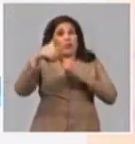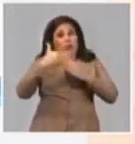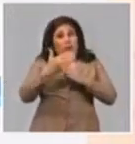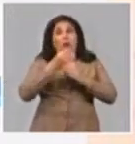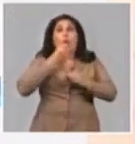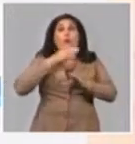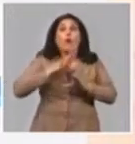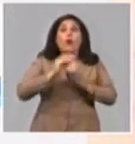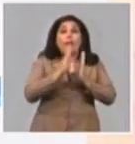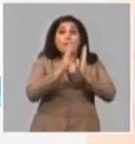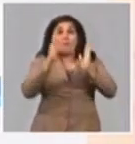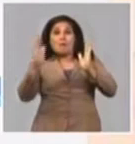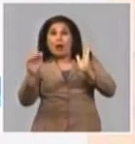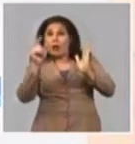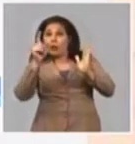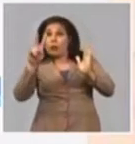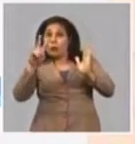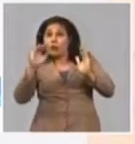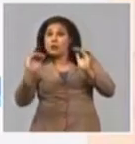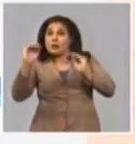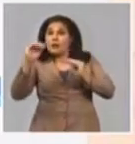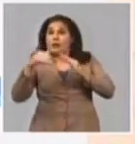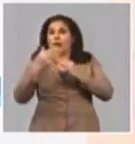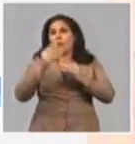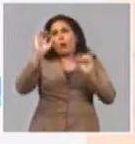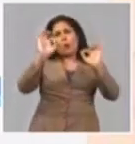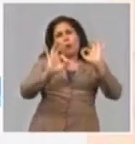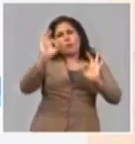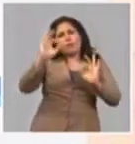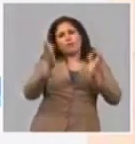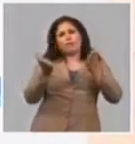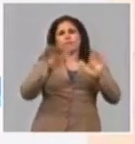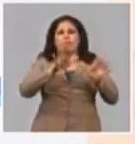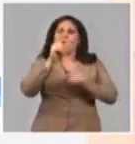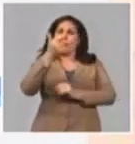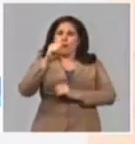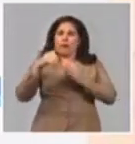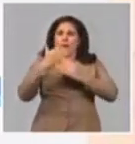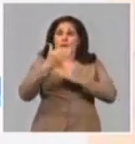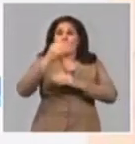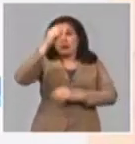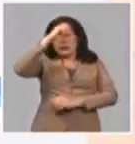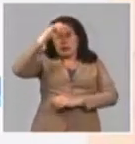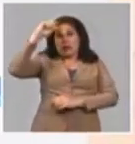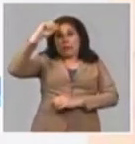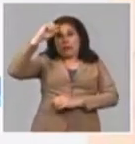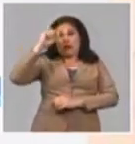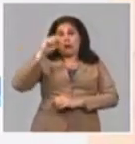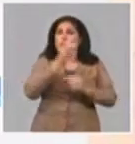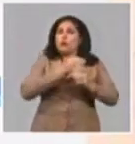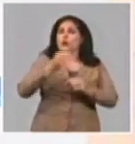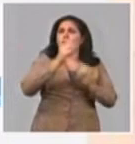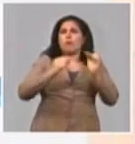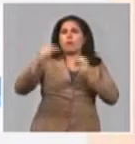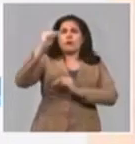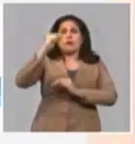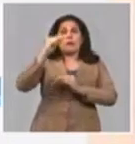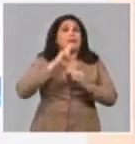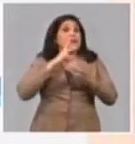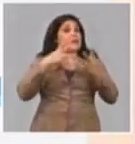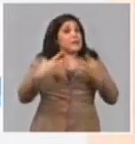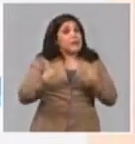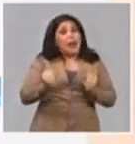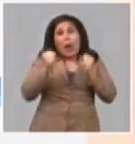puede haber algún caso que esté un poquito superior pero está como promedio en 10 días. En Santiespíritu, la cabecera con una sequía violenta